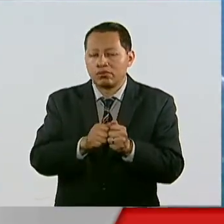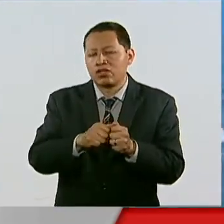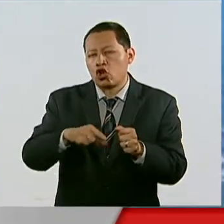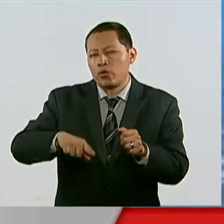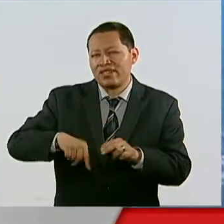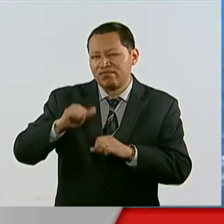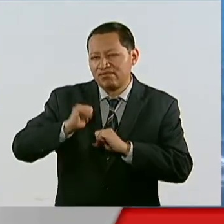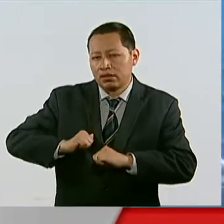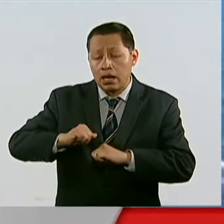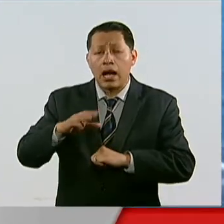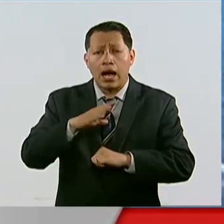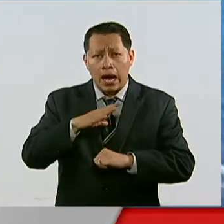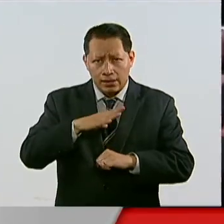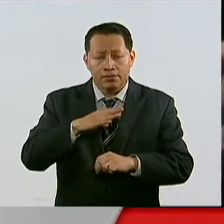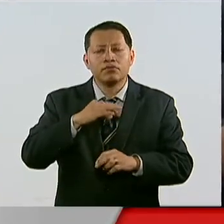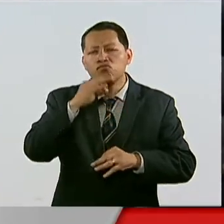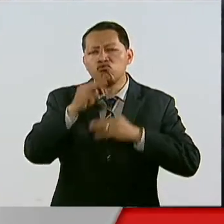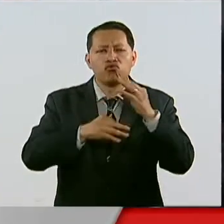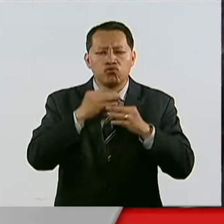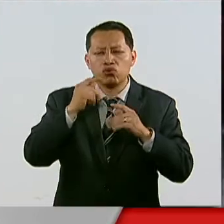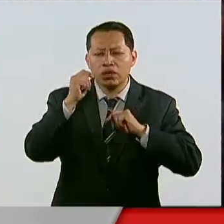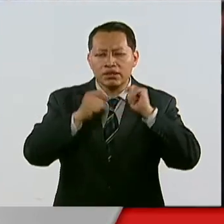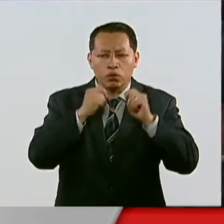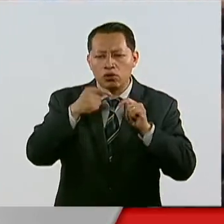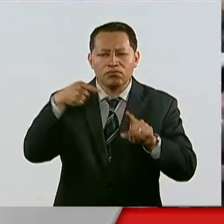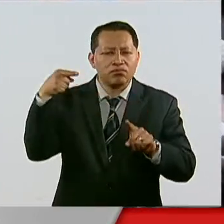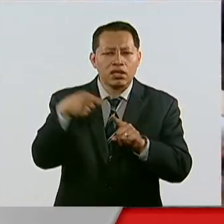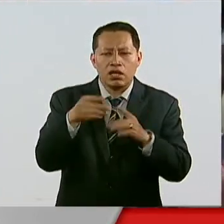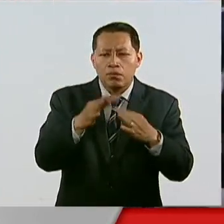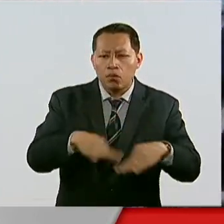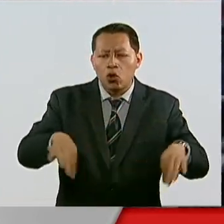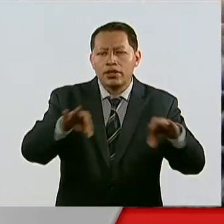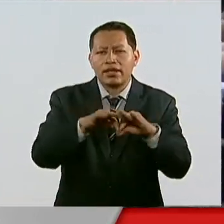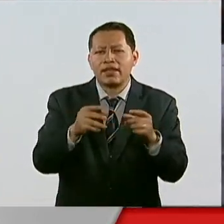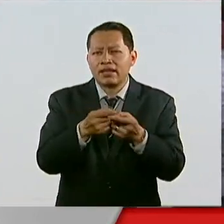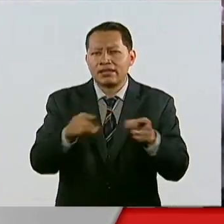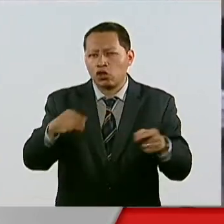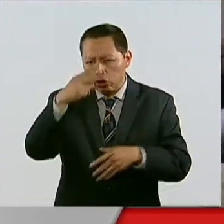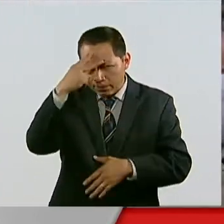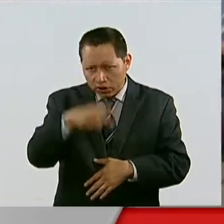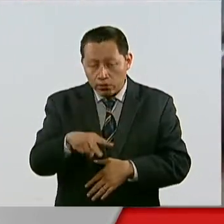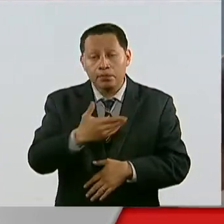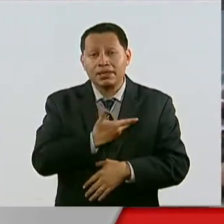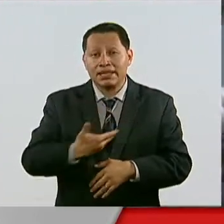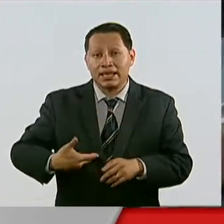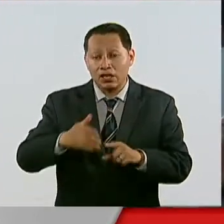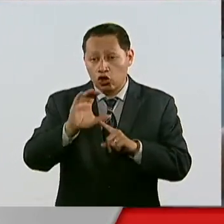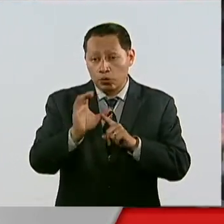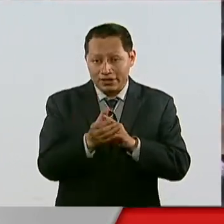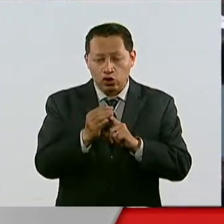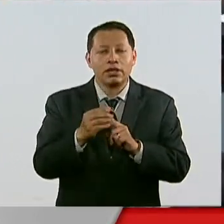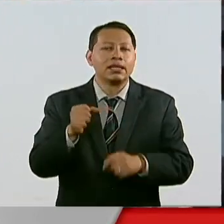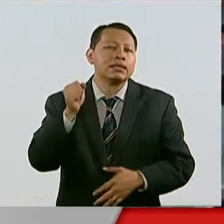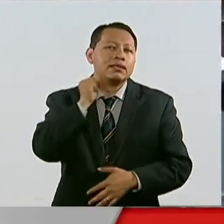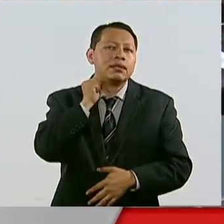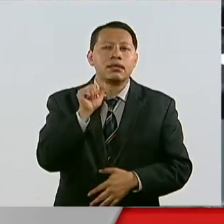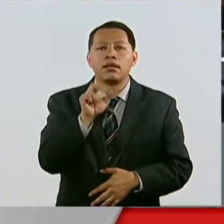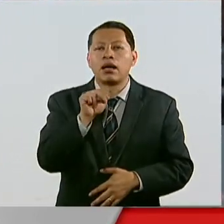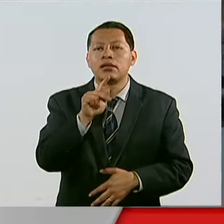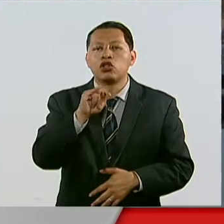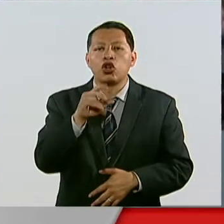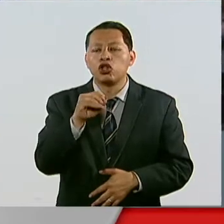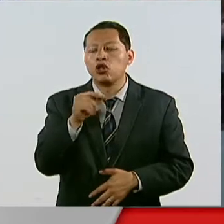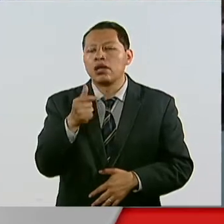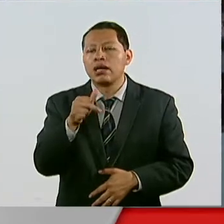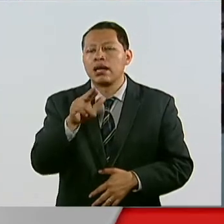Senado la Jornada de Turismo Prioridad para el Desarrollo de México. El presidente de la Comisión en la materia, el senador Antonio García